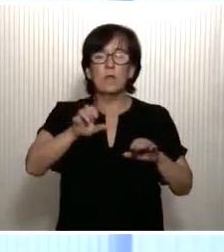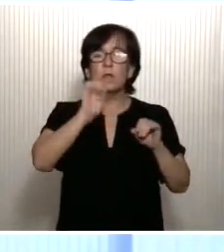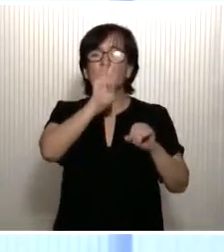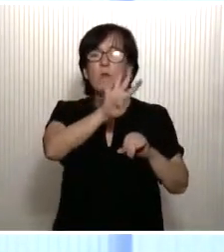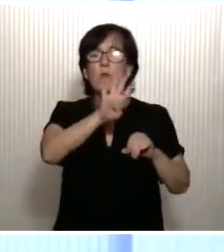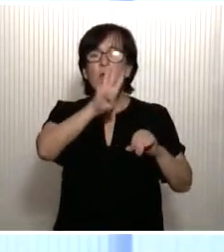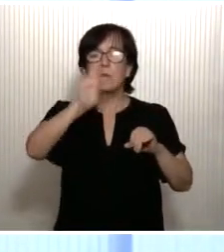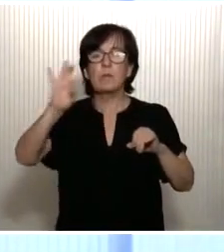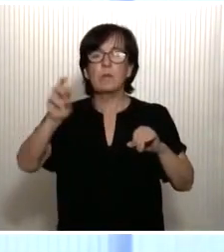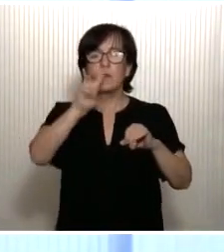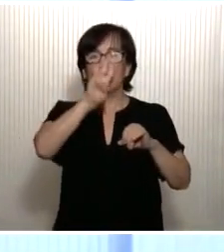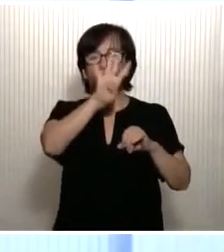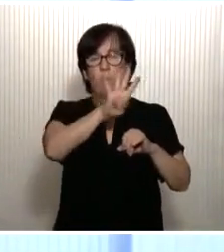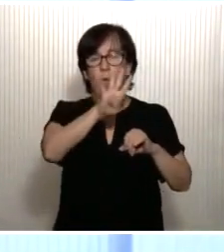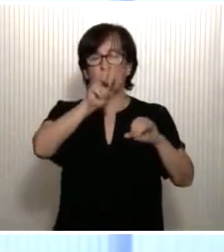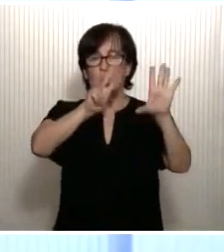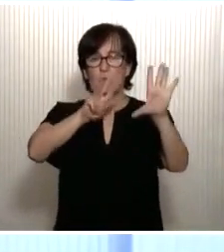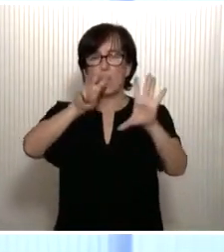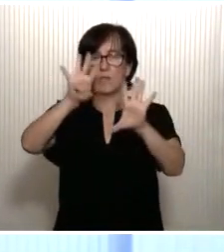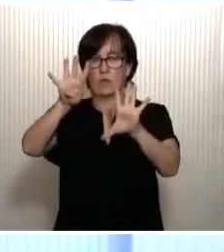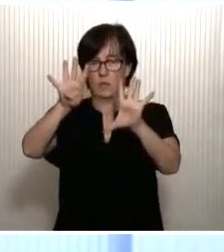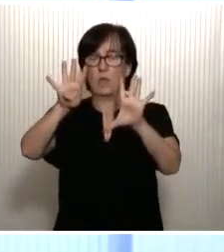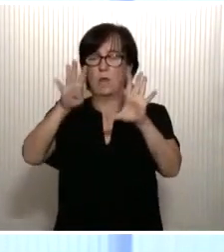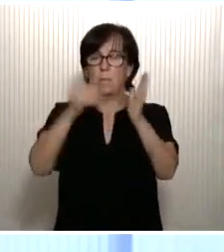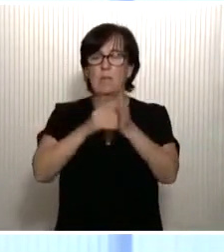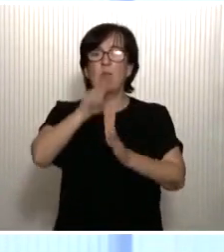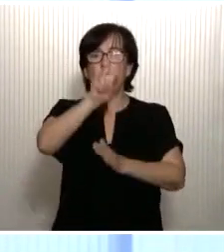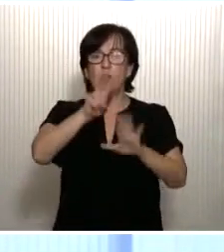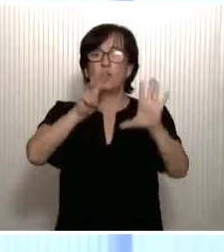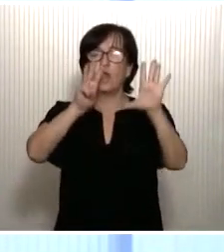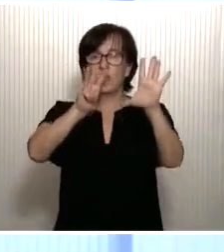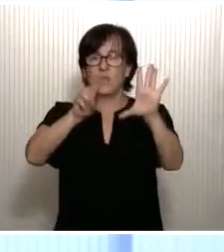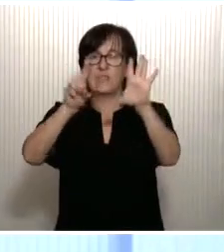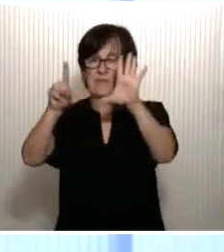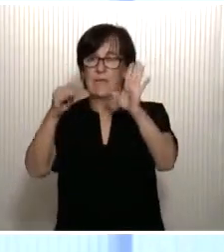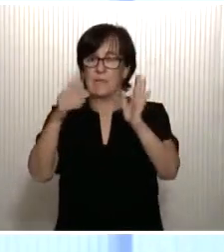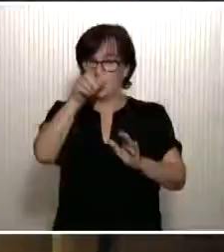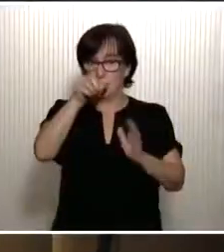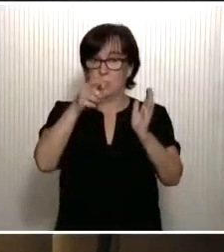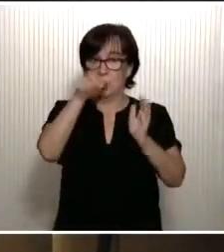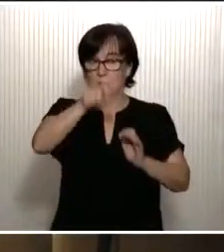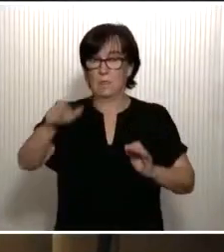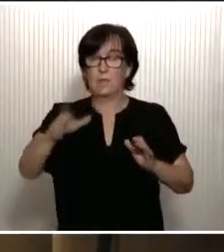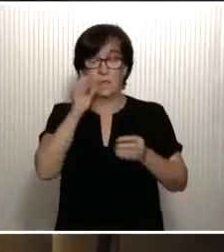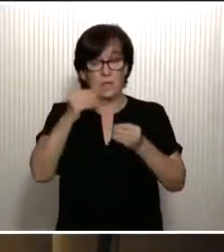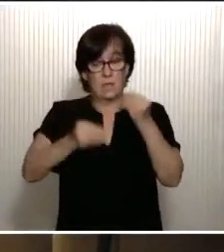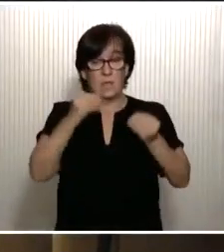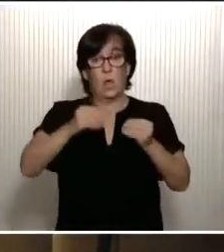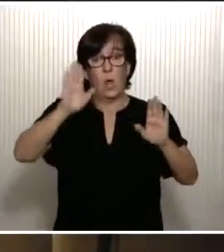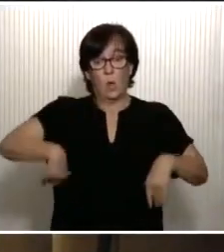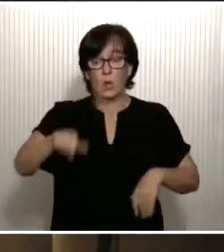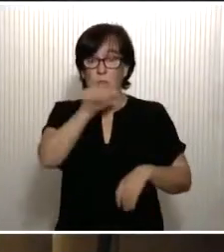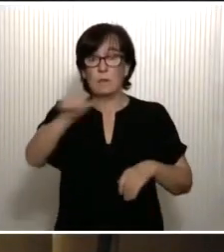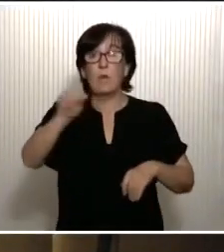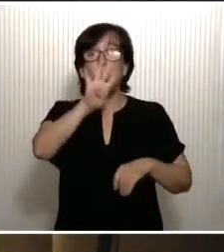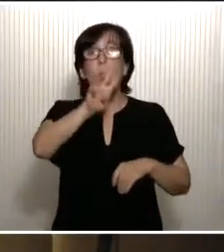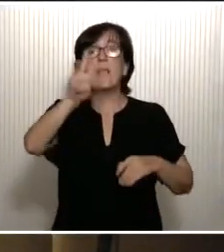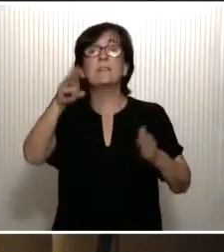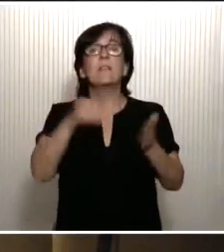439.286 casos. Los casos diagnosticados en la última semana son 43